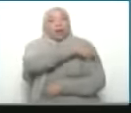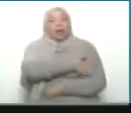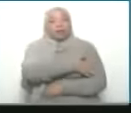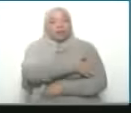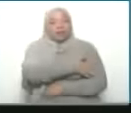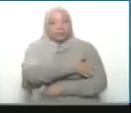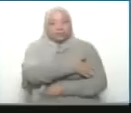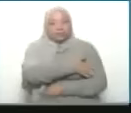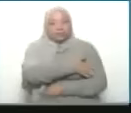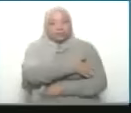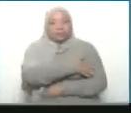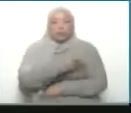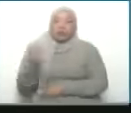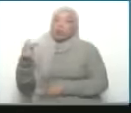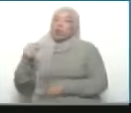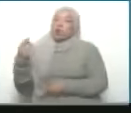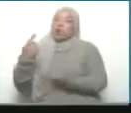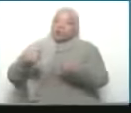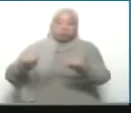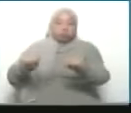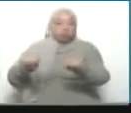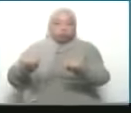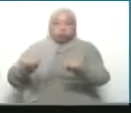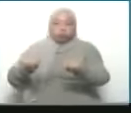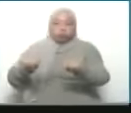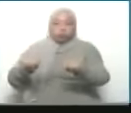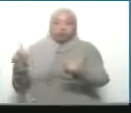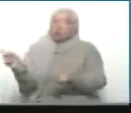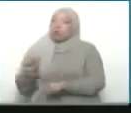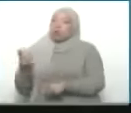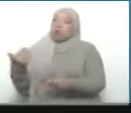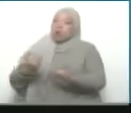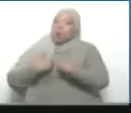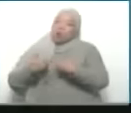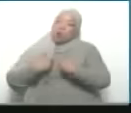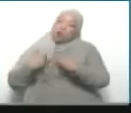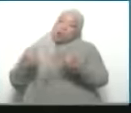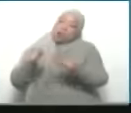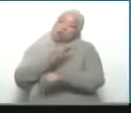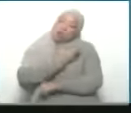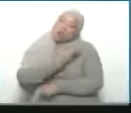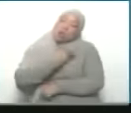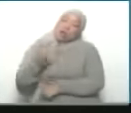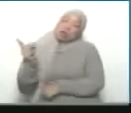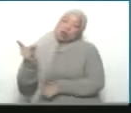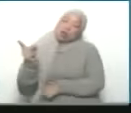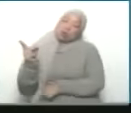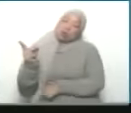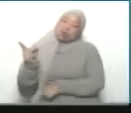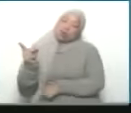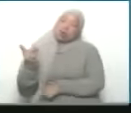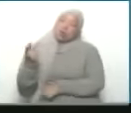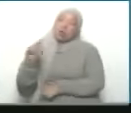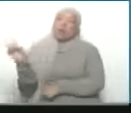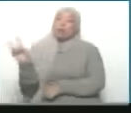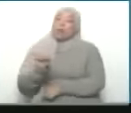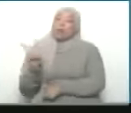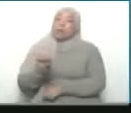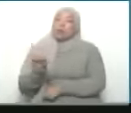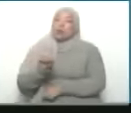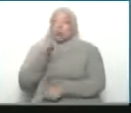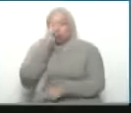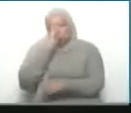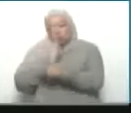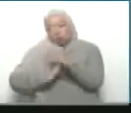humanitaria no al bloqueo no al genocidio contra Gaza y en segundo lugar desde Venezuela